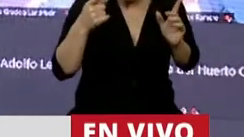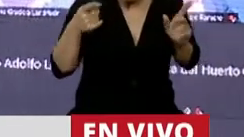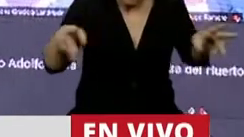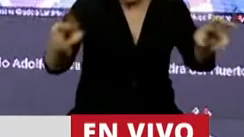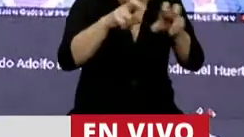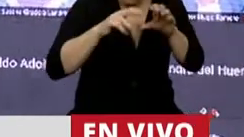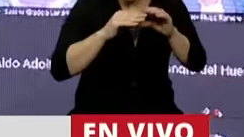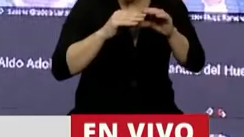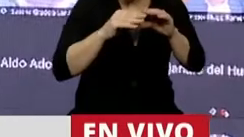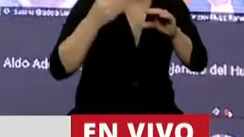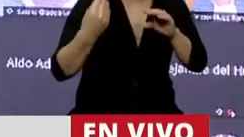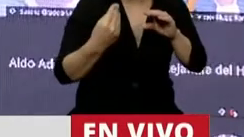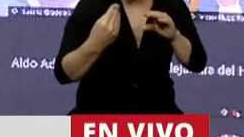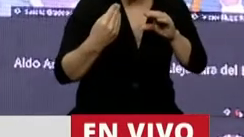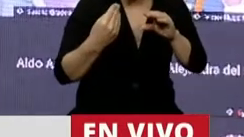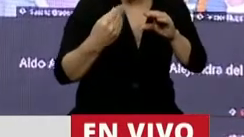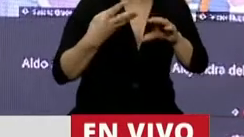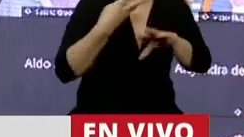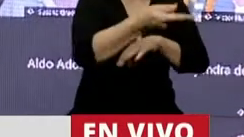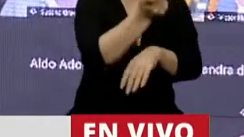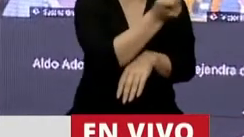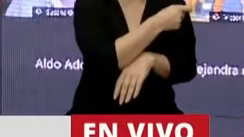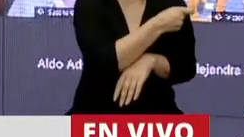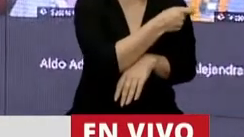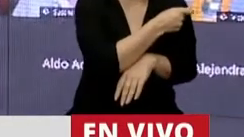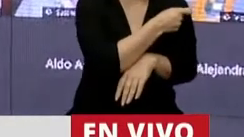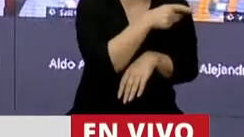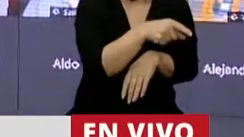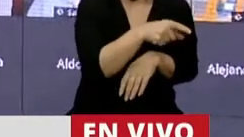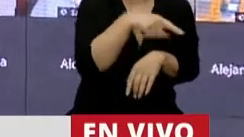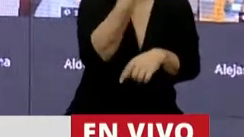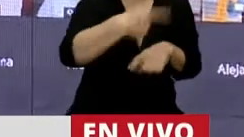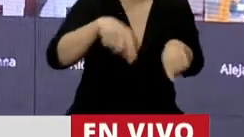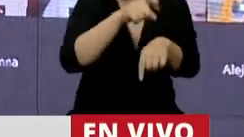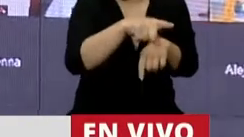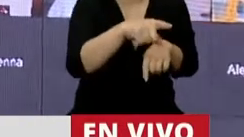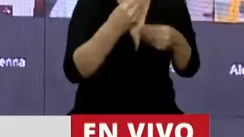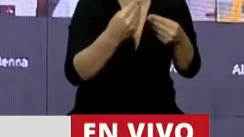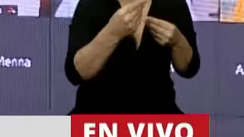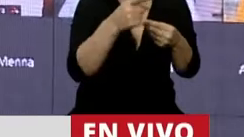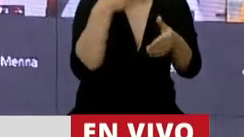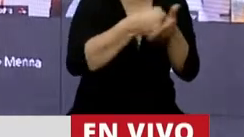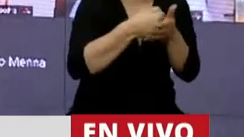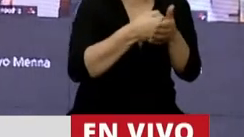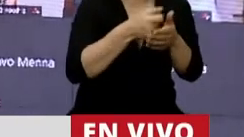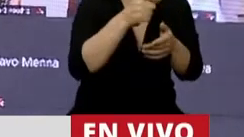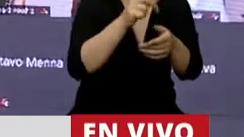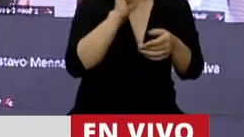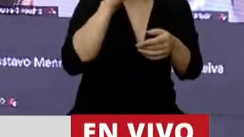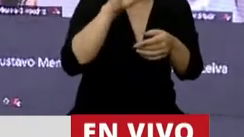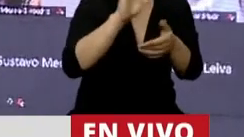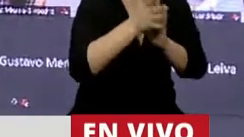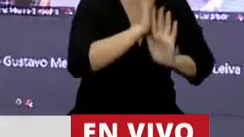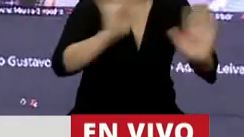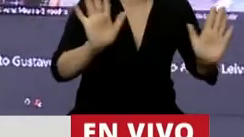a la compra de vacunas, fundamentalmente, y a otros insumos para la lucha contra el COVID.